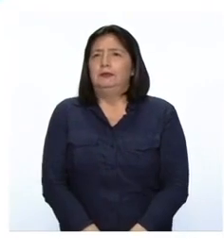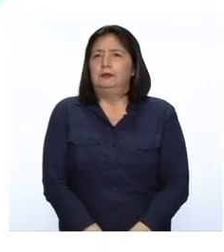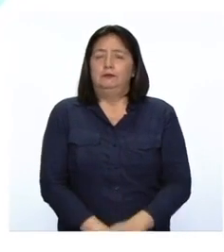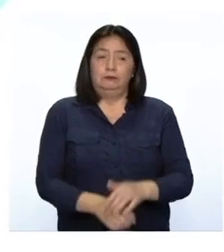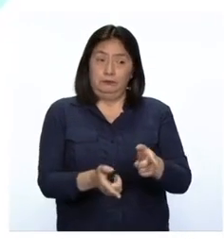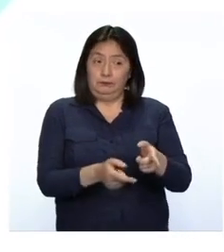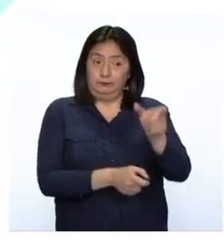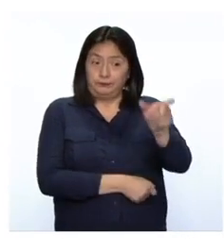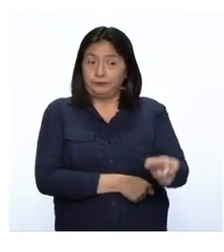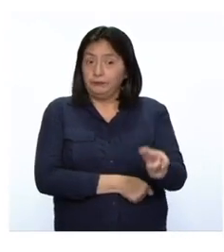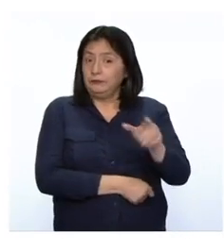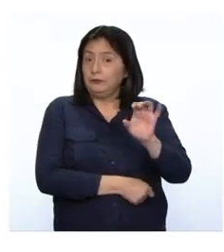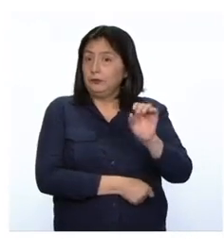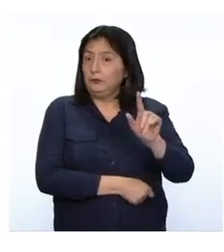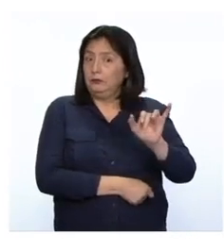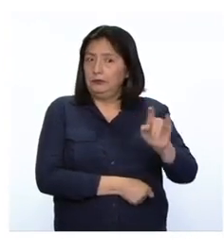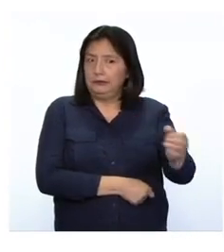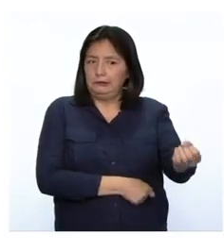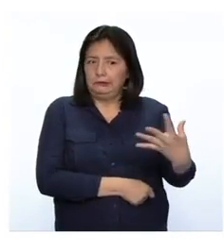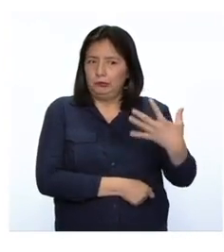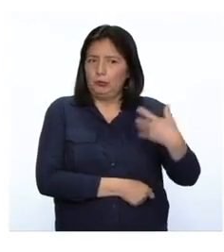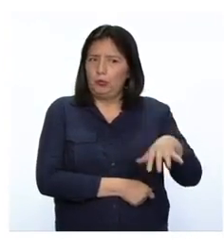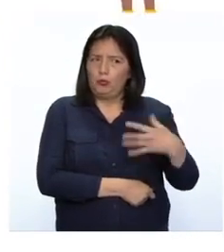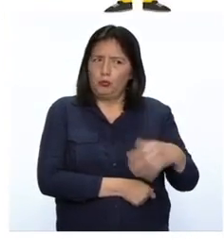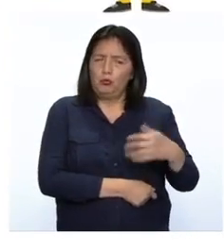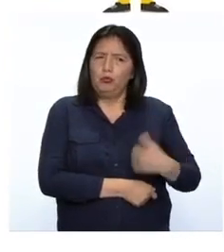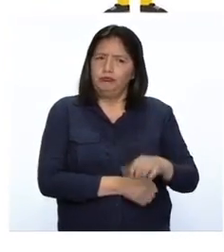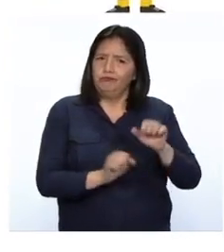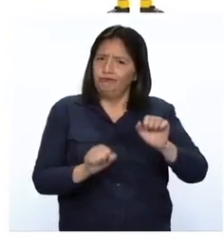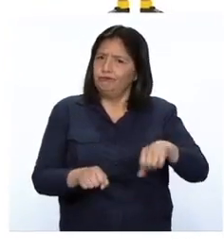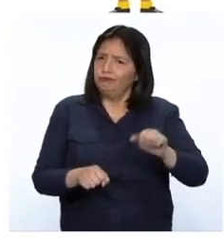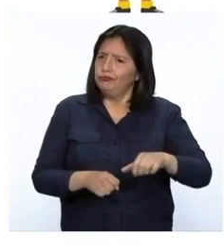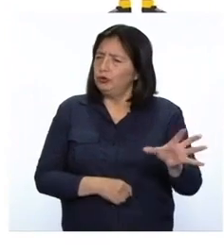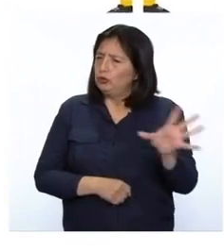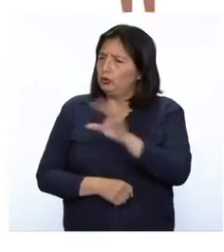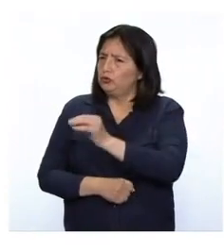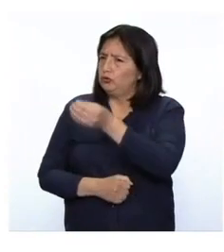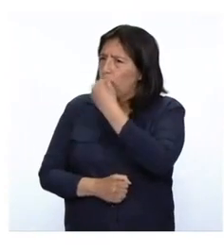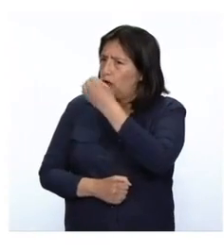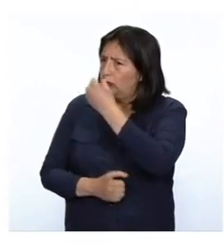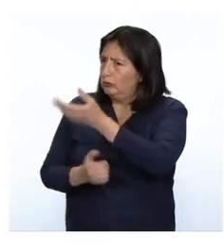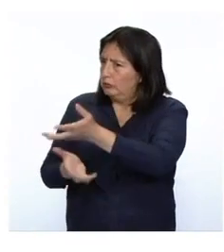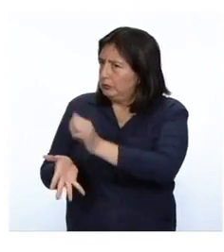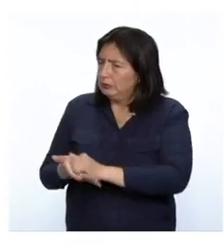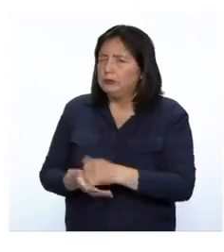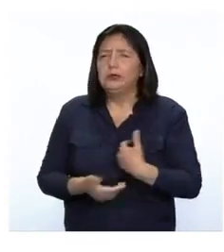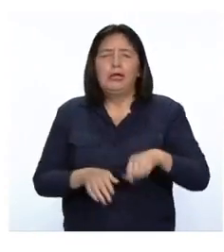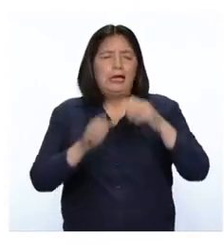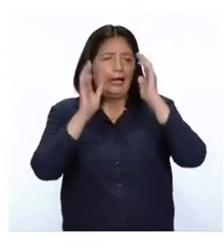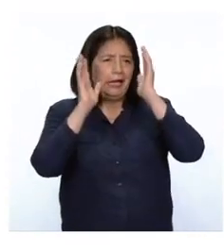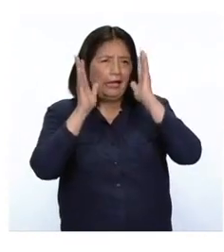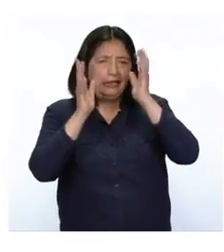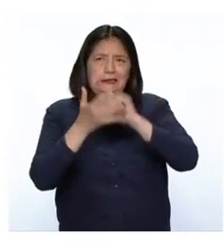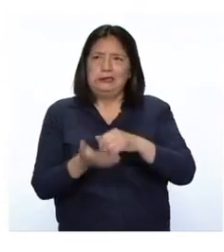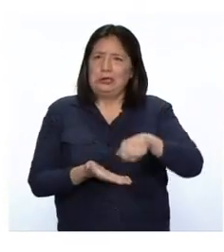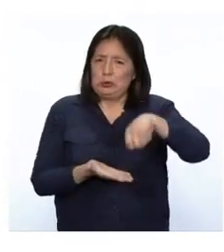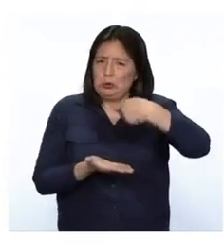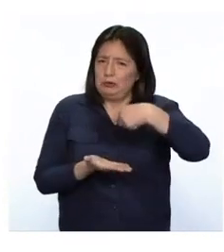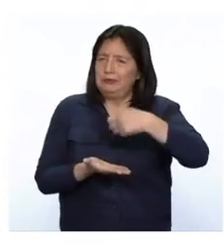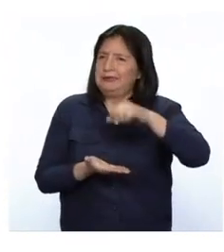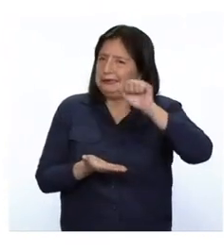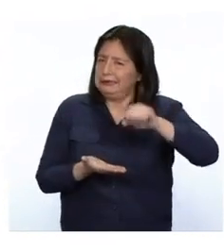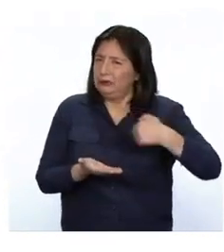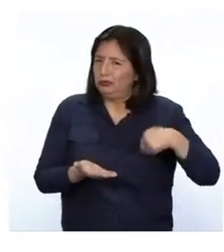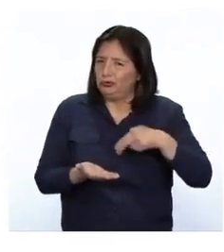Olenka mencionó que la nutrición tiene que ver con todos porque todos comemos. Prestemos mucha atención a los alimentos que